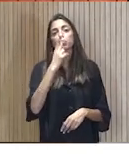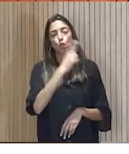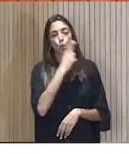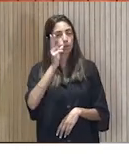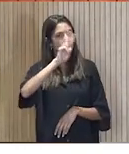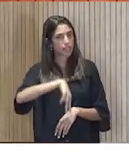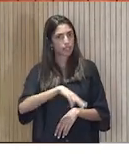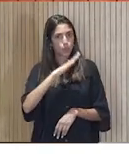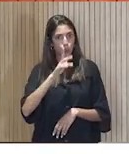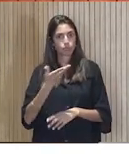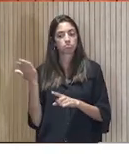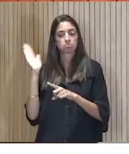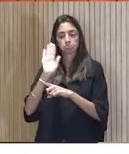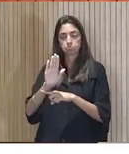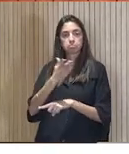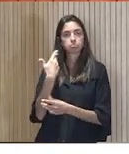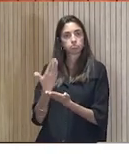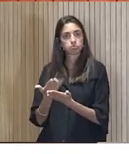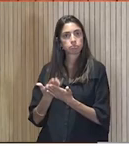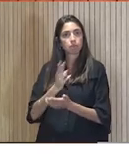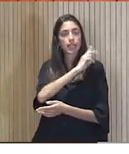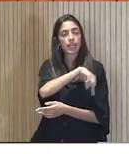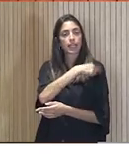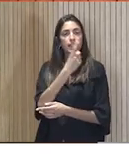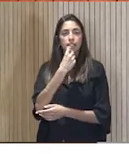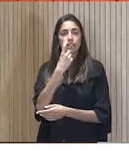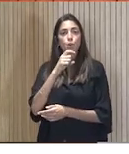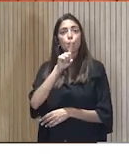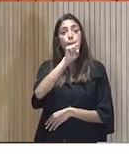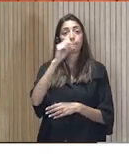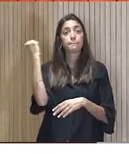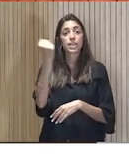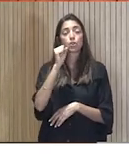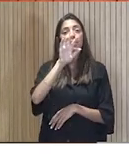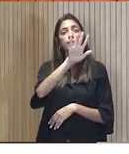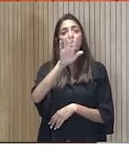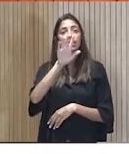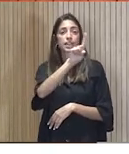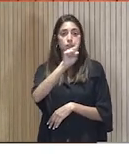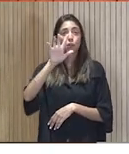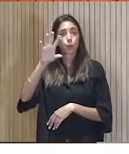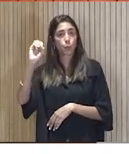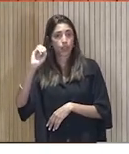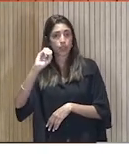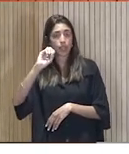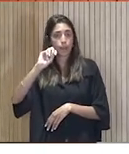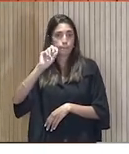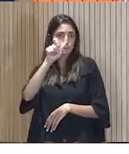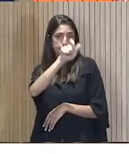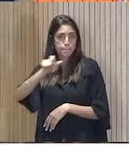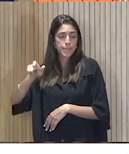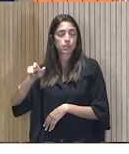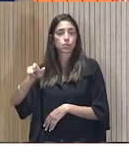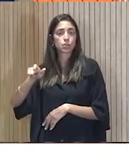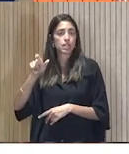organización como la Cruz Roja, que cuenta con 1.350.000 personas que son socias de nuestra organización. Una población de 40 y algo. De una